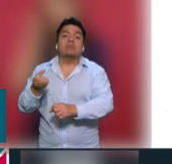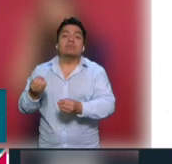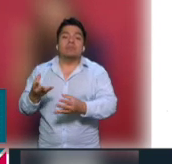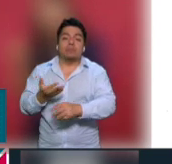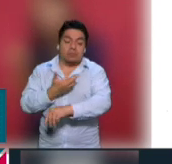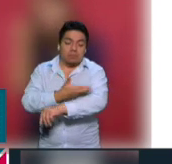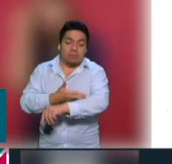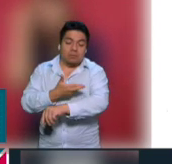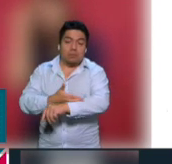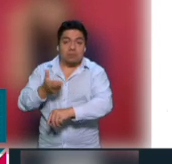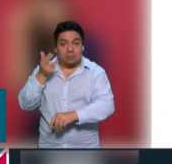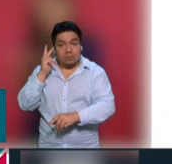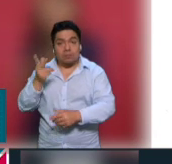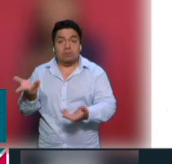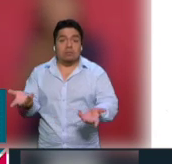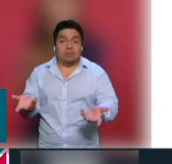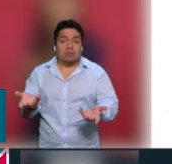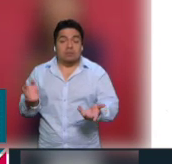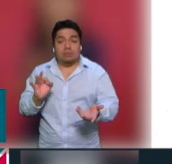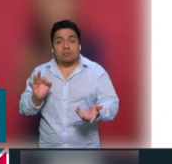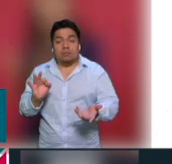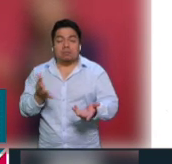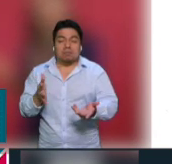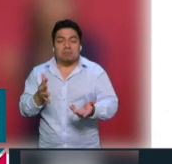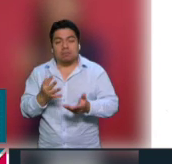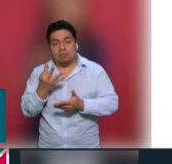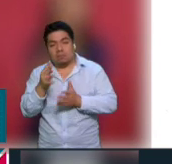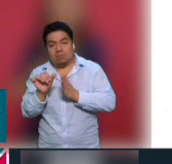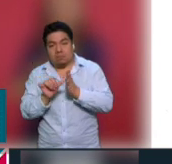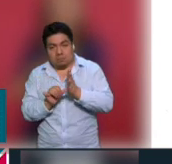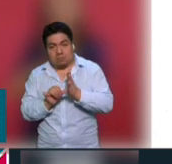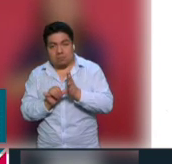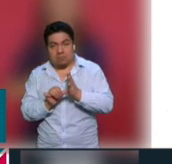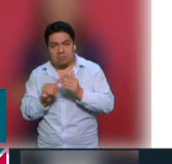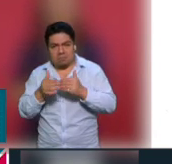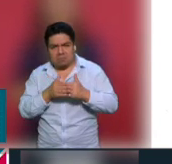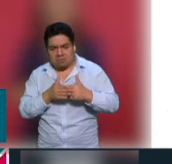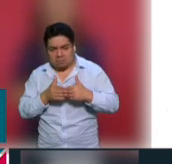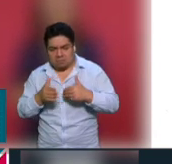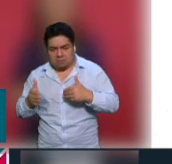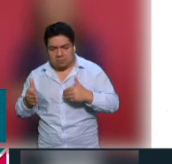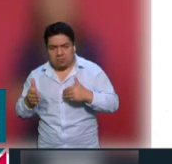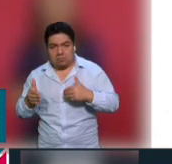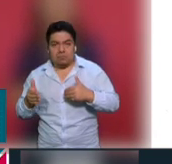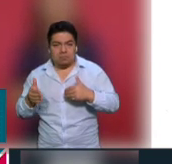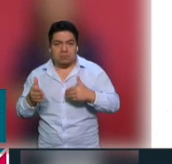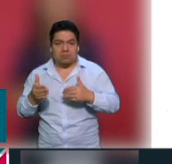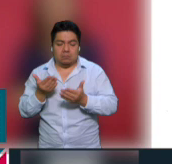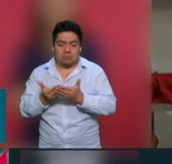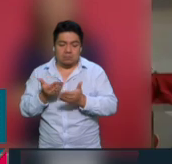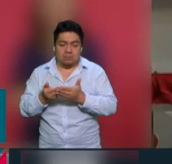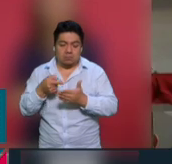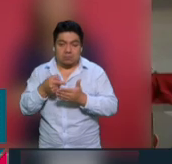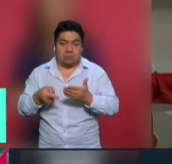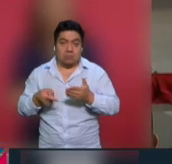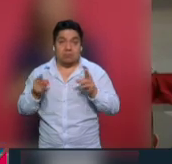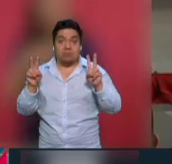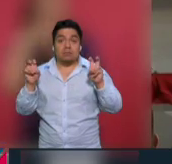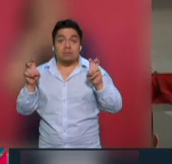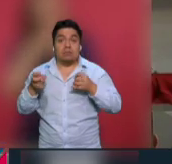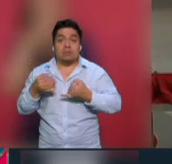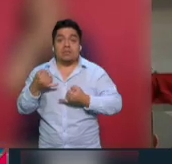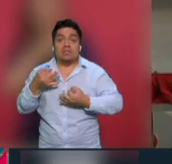apelación planteado sería en promedio de cuatro meses. Aquí está también la justicia rápida y despedida.